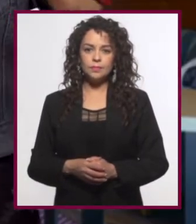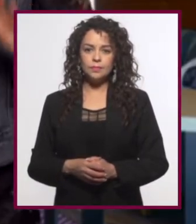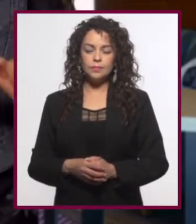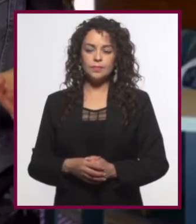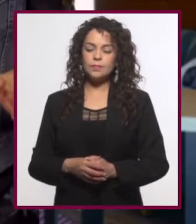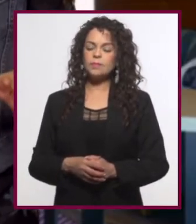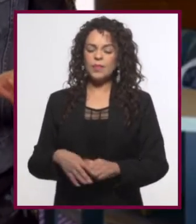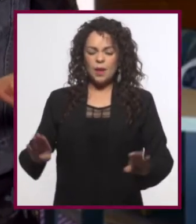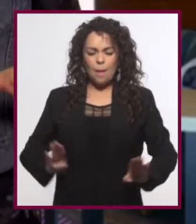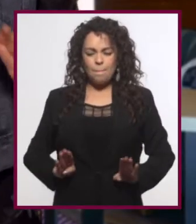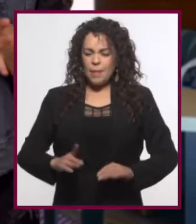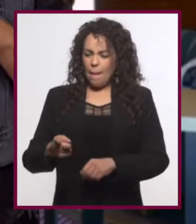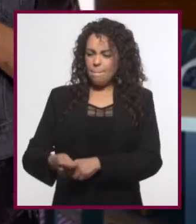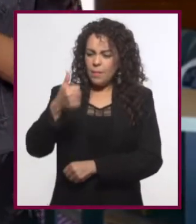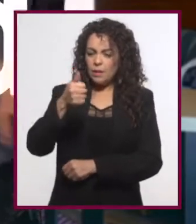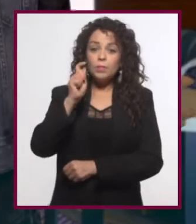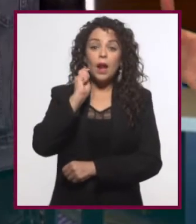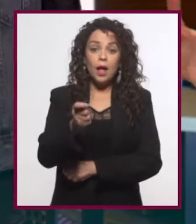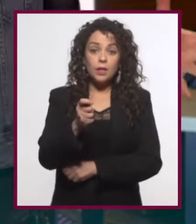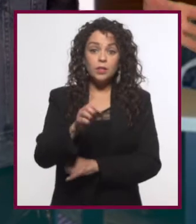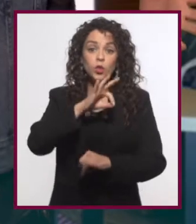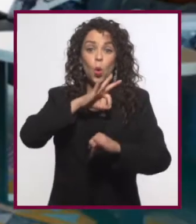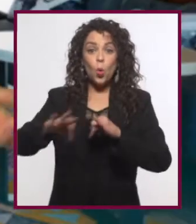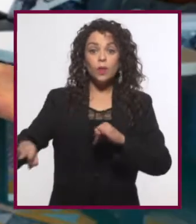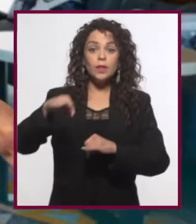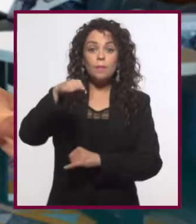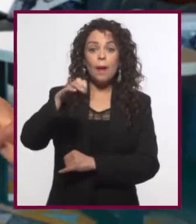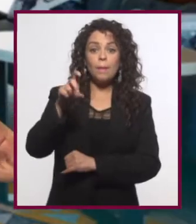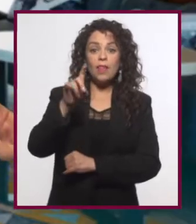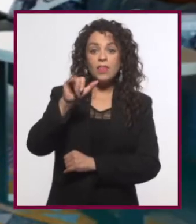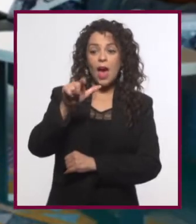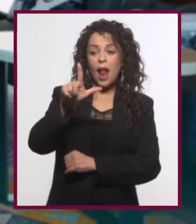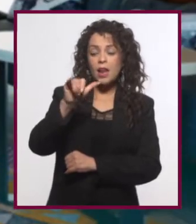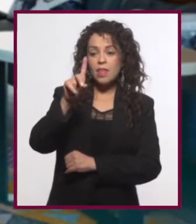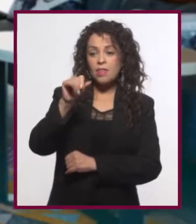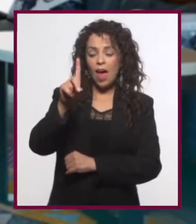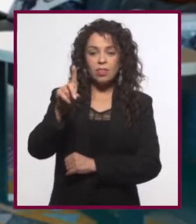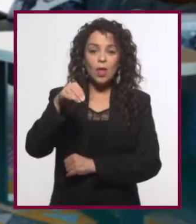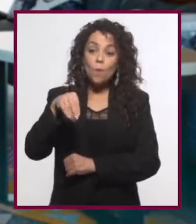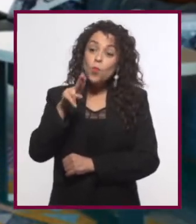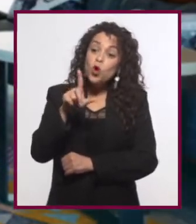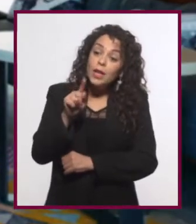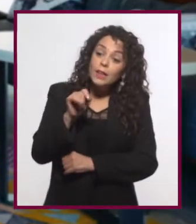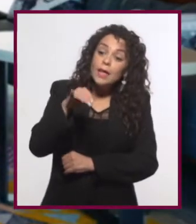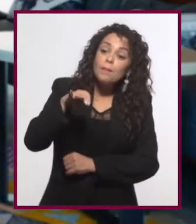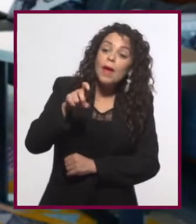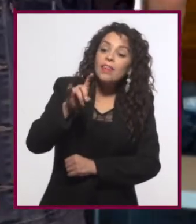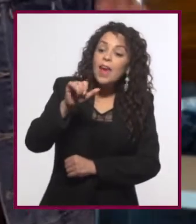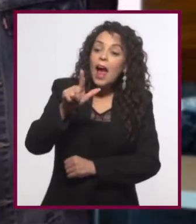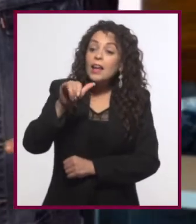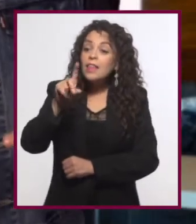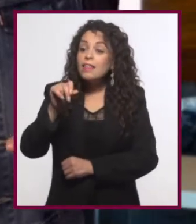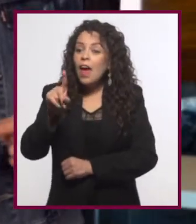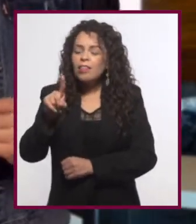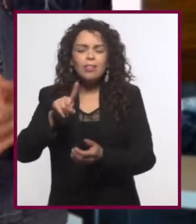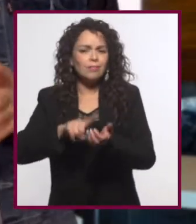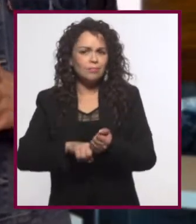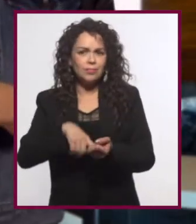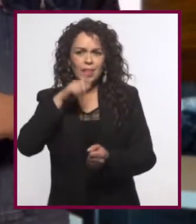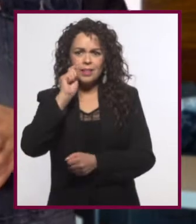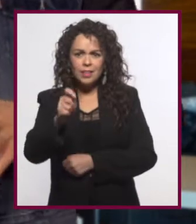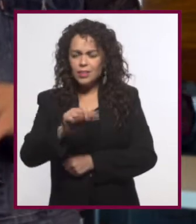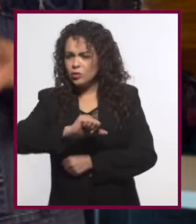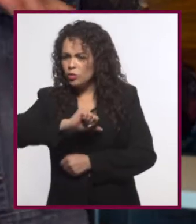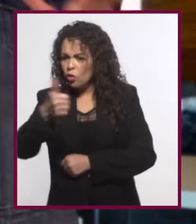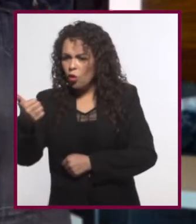La primera característica es la multimedialidad. Multimedialidad. Multimedialidad. Multimedialidad. Multimedialidad. Esto quiere decir que se